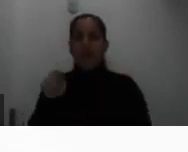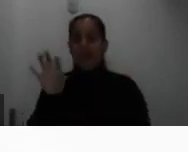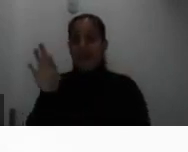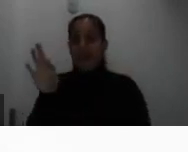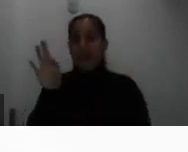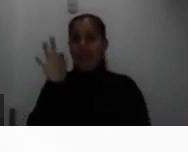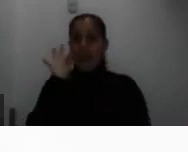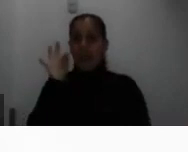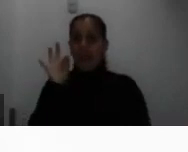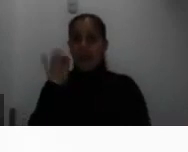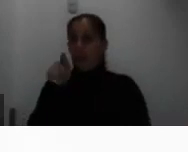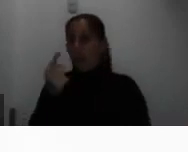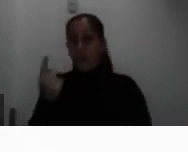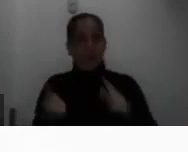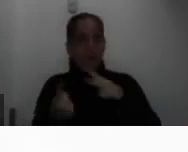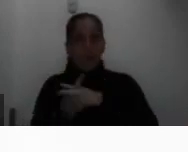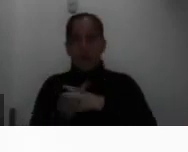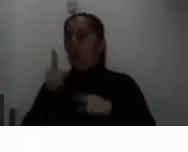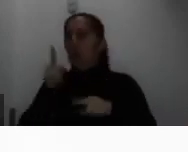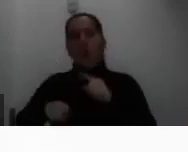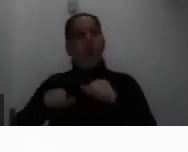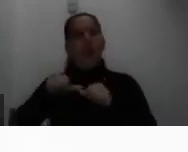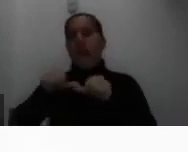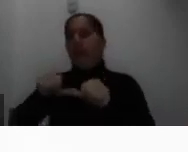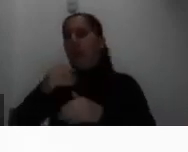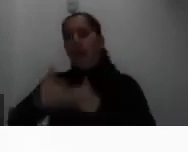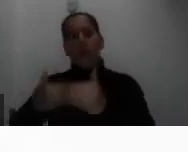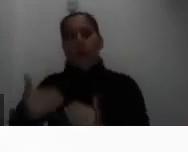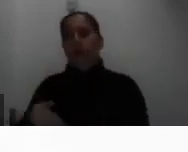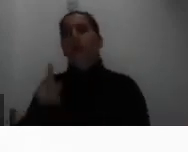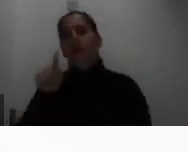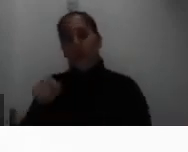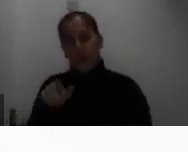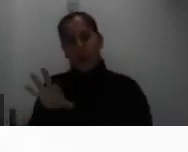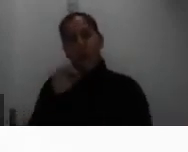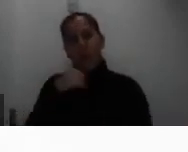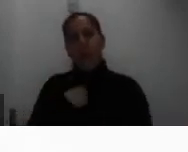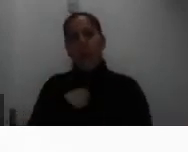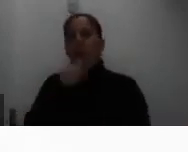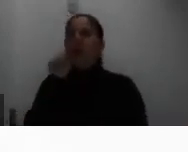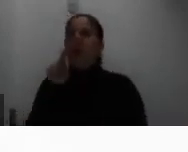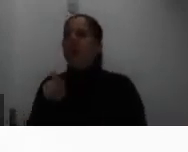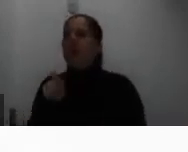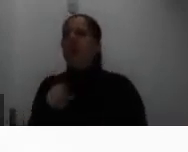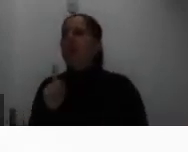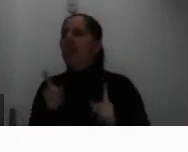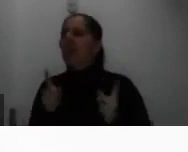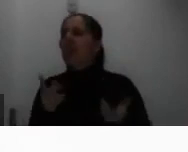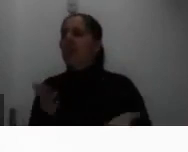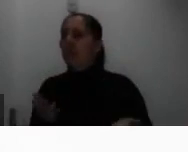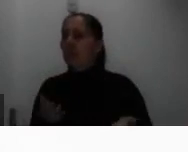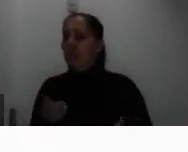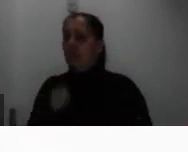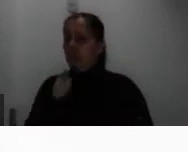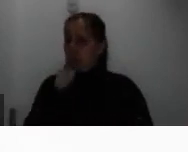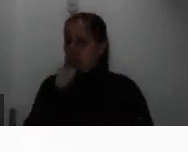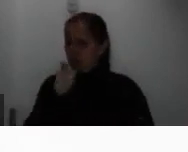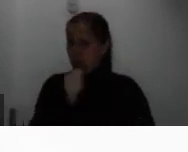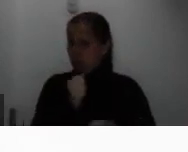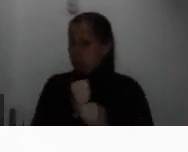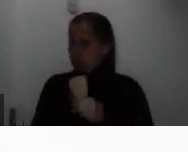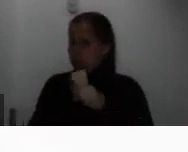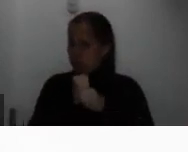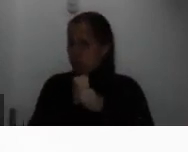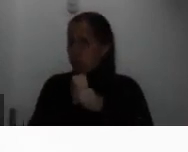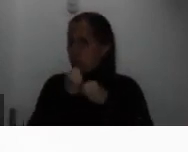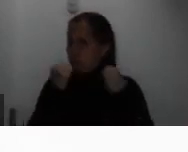cuadro no van a poder seguir el proceso la pregunta que les hace es si están seguros o seguras del llenado